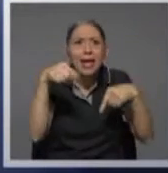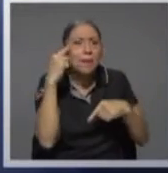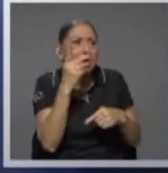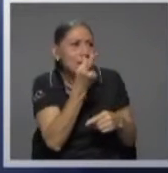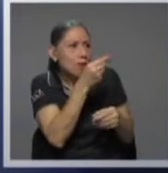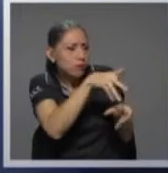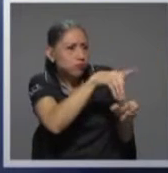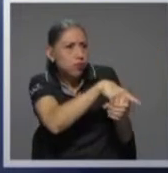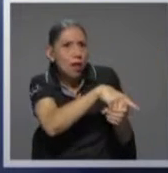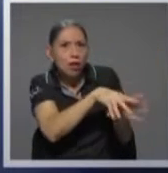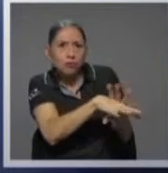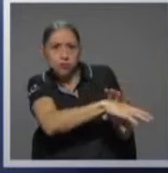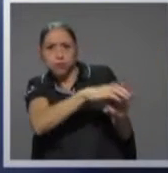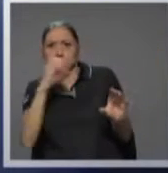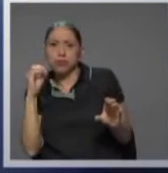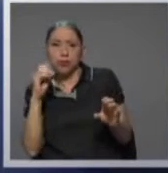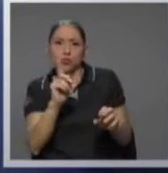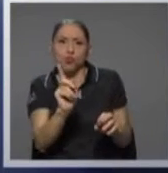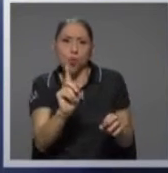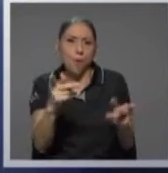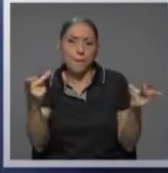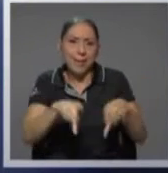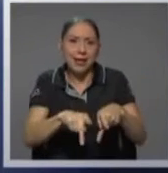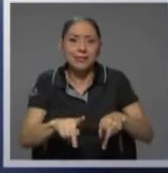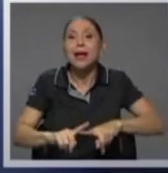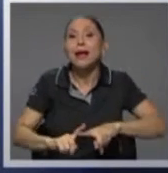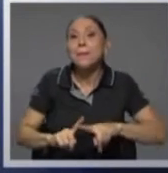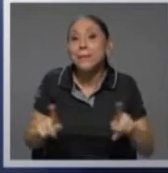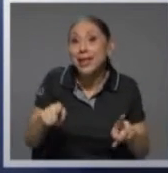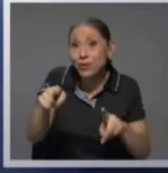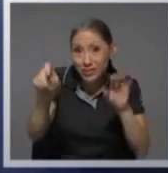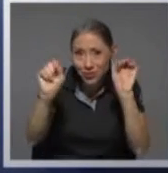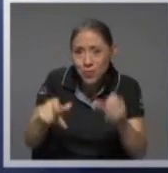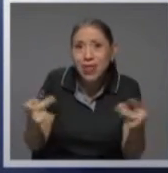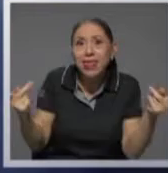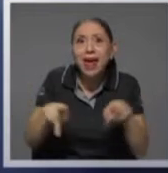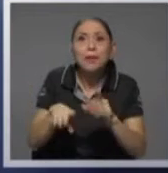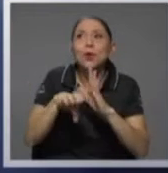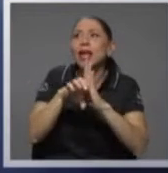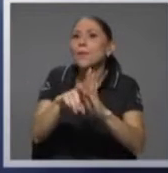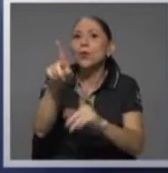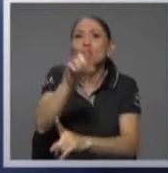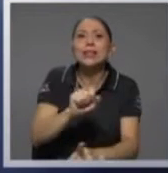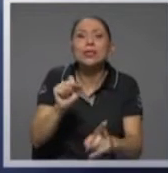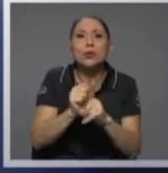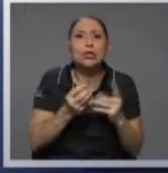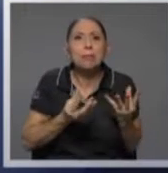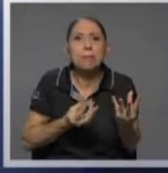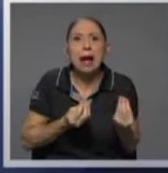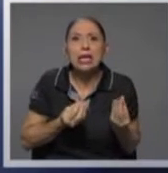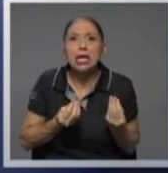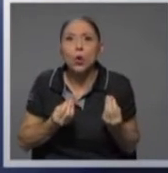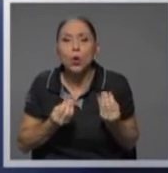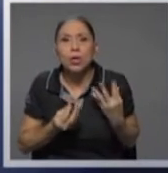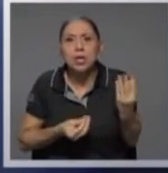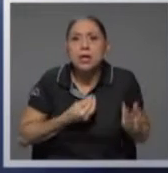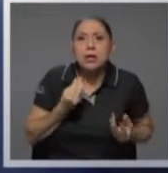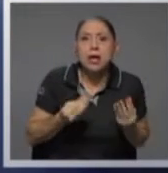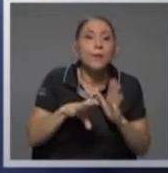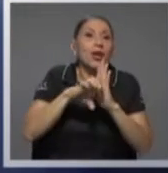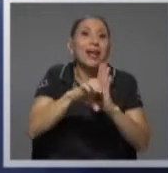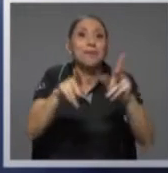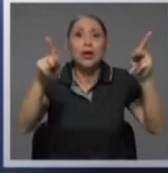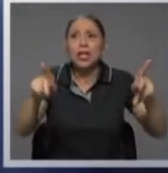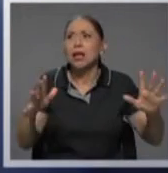todos simultáneamente los recursos. Pero sí se puede dar eso en una situación de pánico. Y una situación de pánico puede ser que la gente